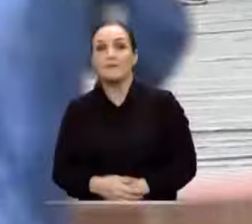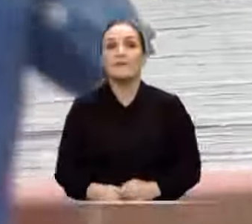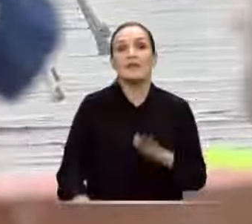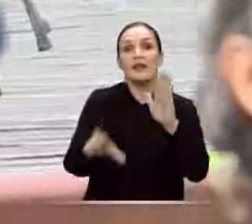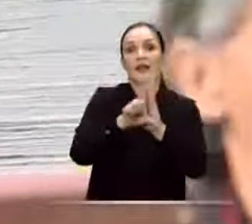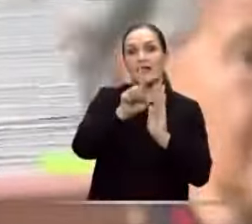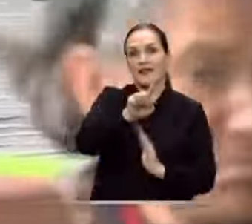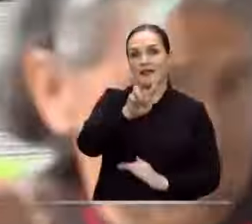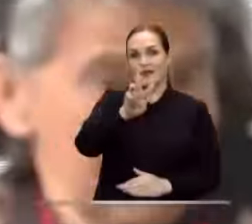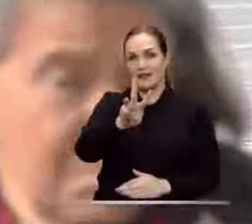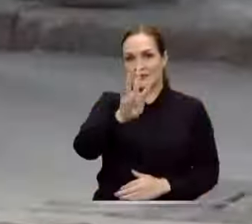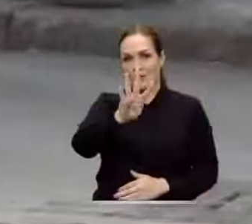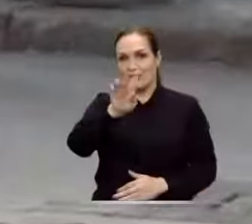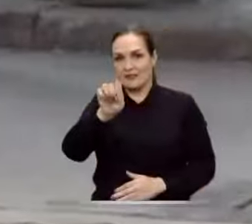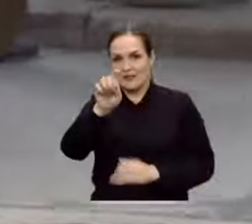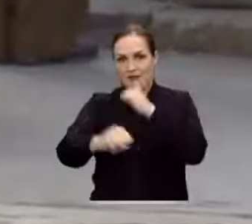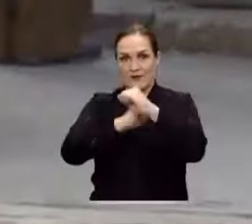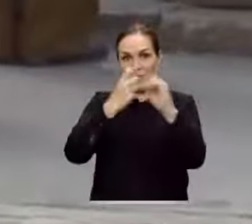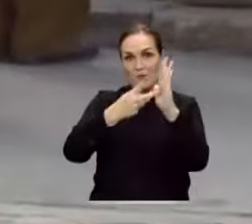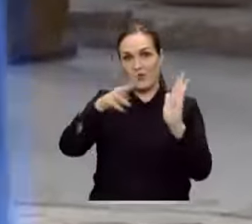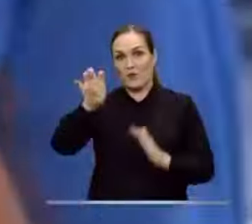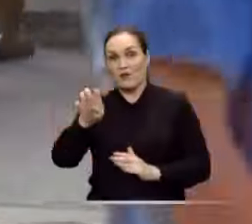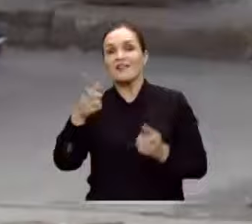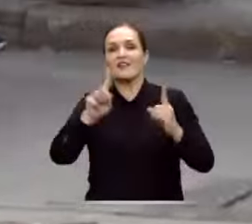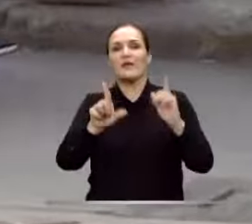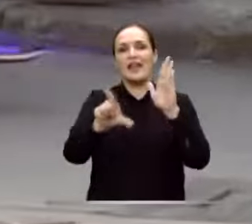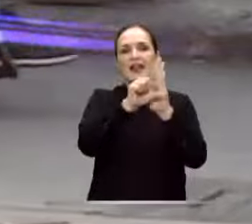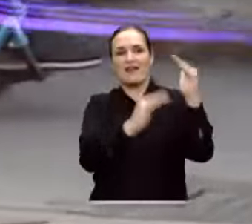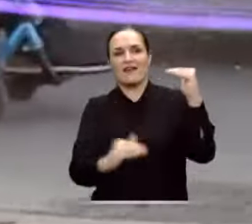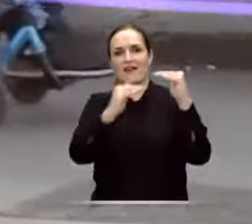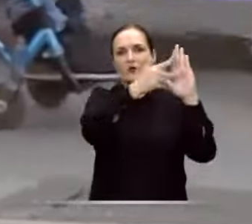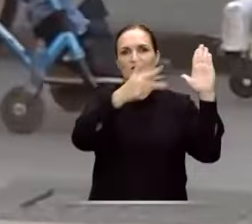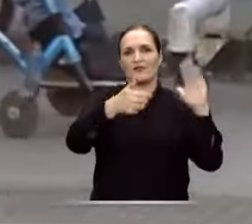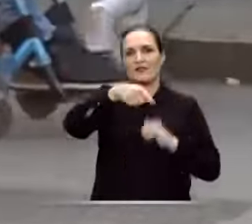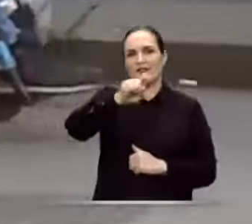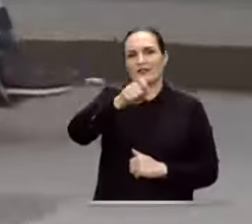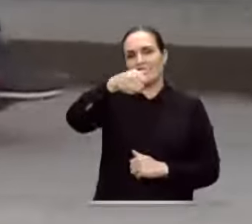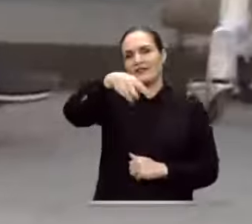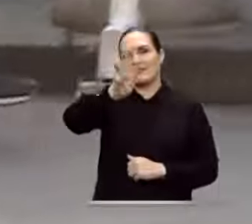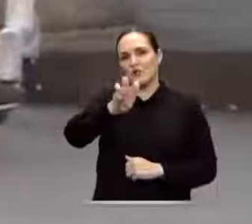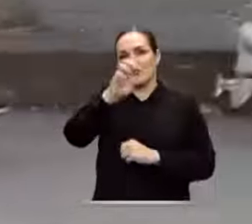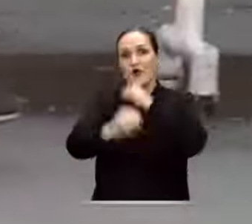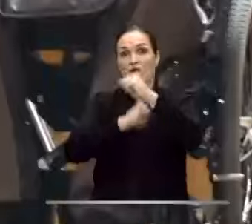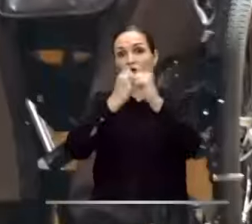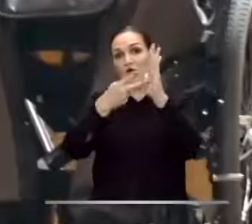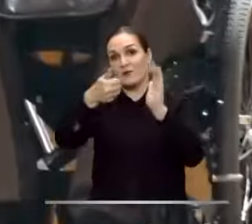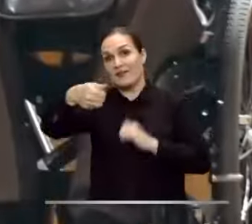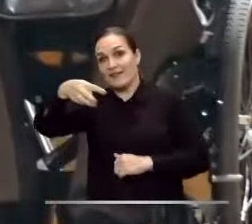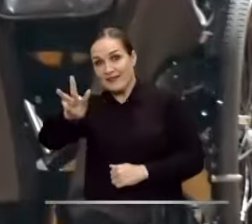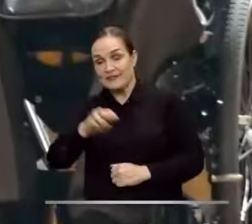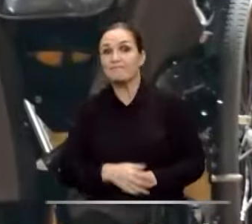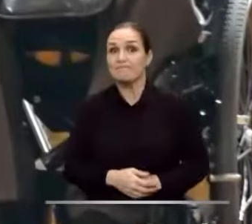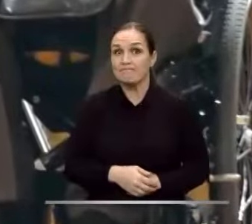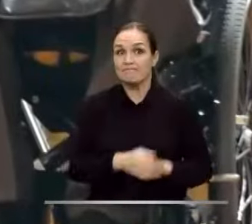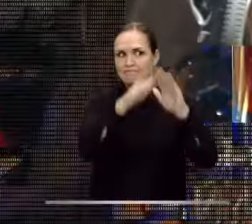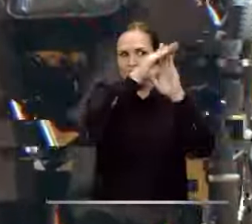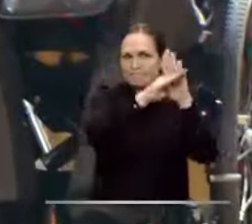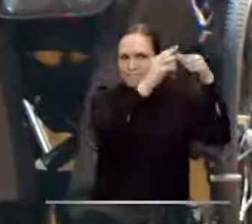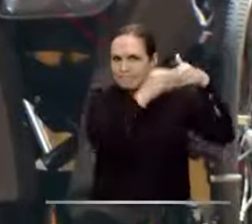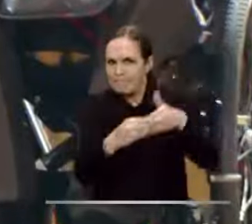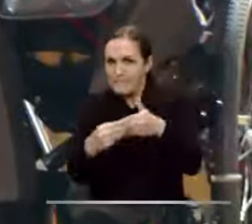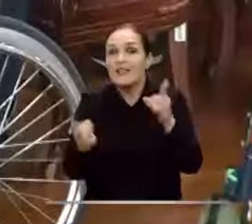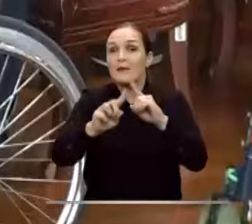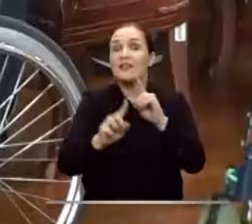de 1997, Ley 1346 de 2009 y Ley Estatutaria 1618 del 2013.